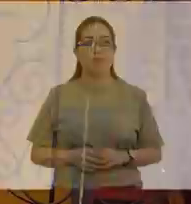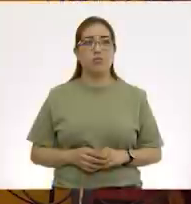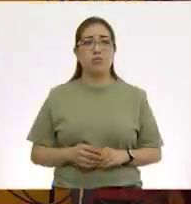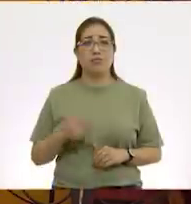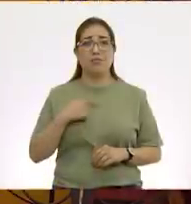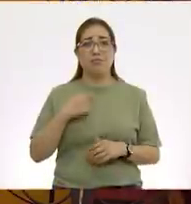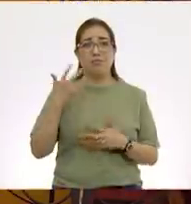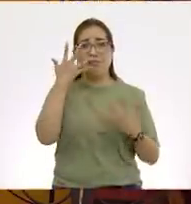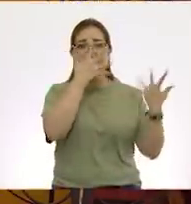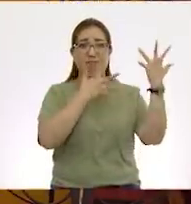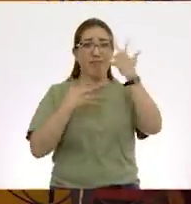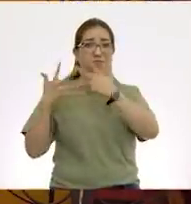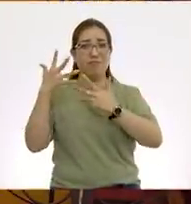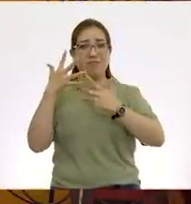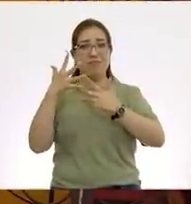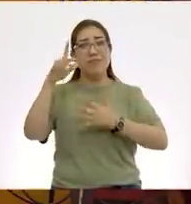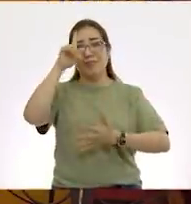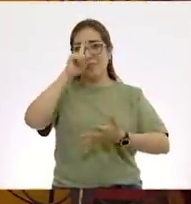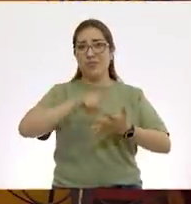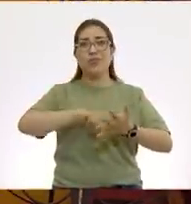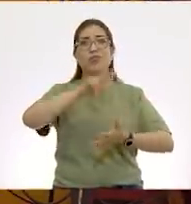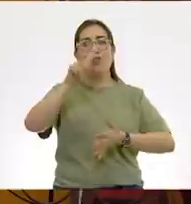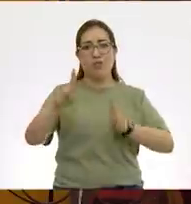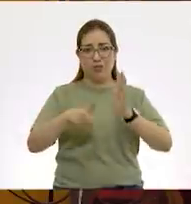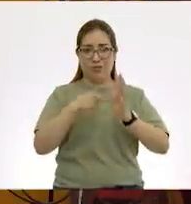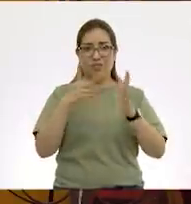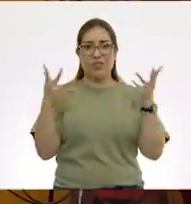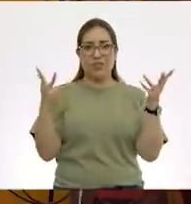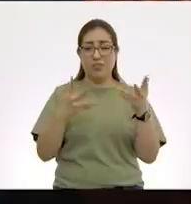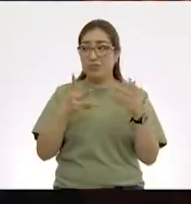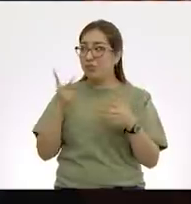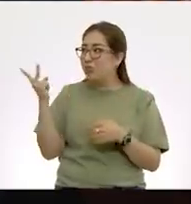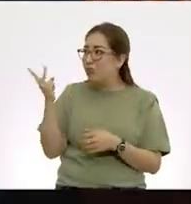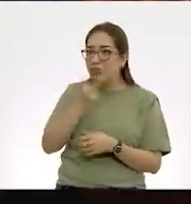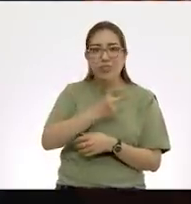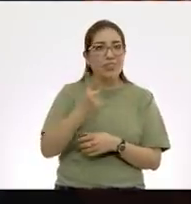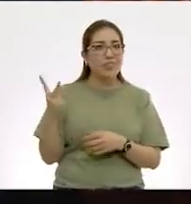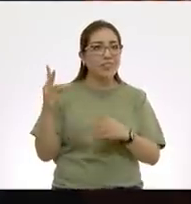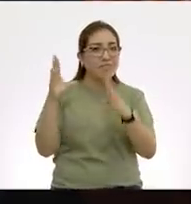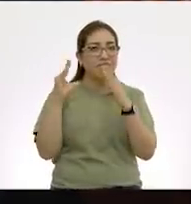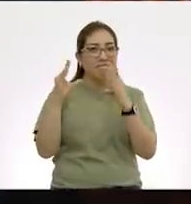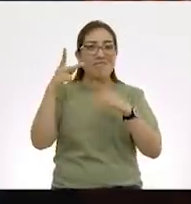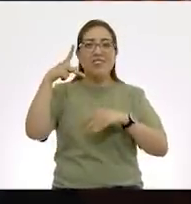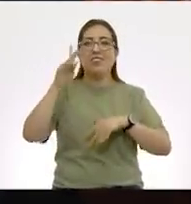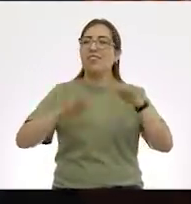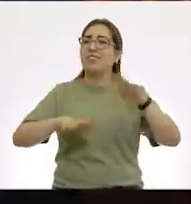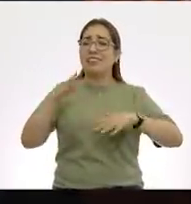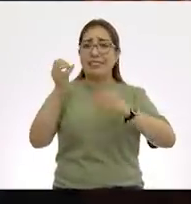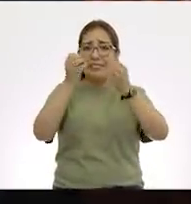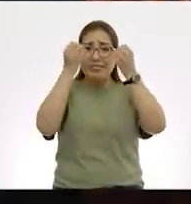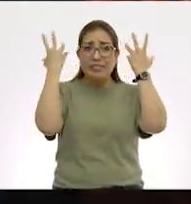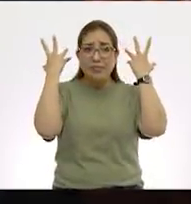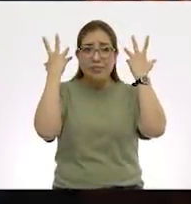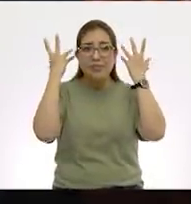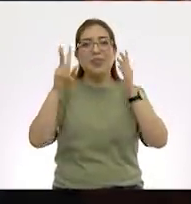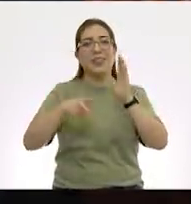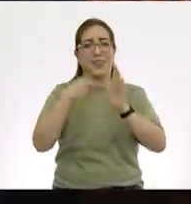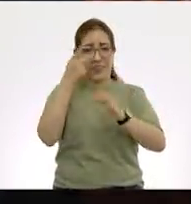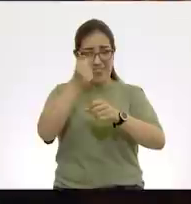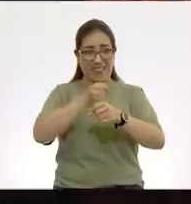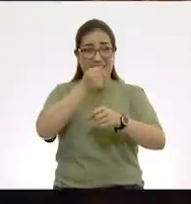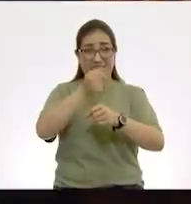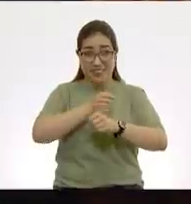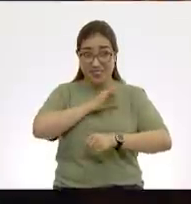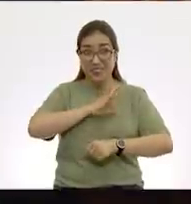Me confundí. Yo creo que lo vamos a hacer otra vez. Ustedes me lo enseñaron, pero a veces se me olvida. Hay que practicar más. ¿Sí? ¿Lo podemos